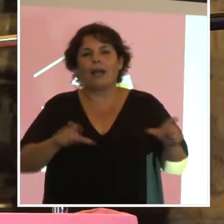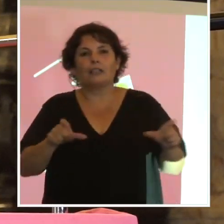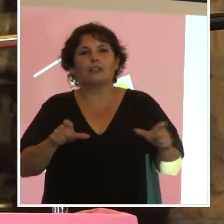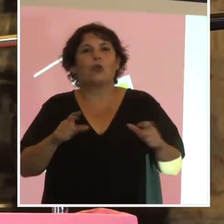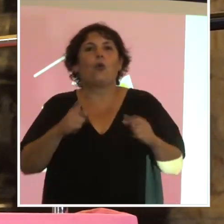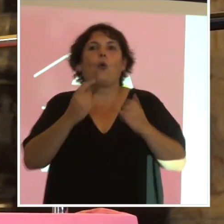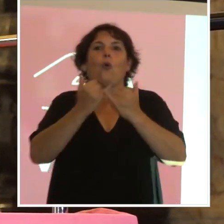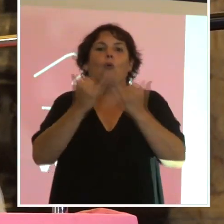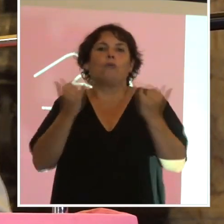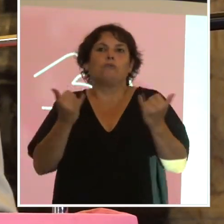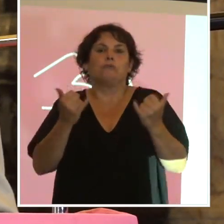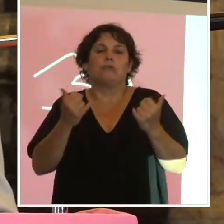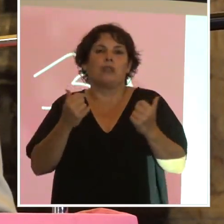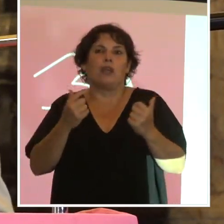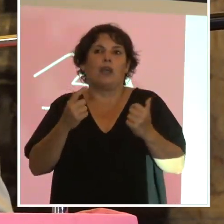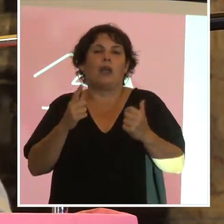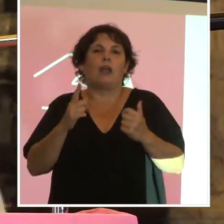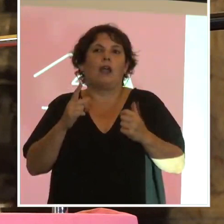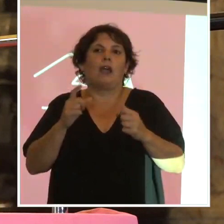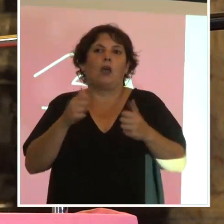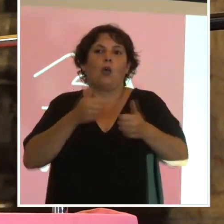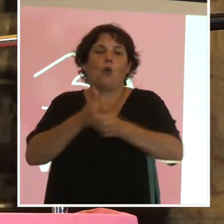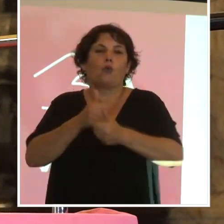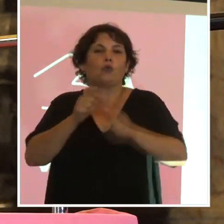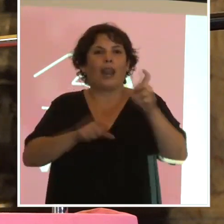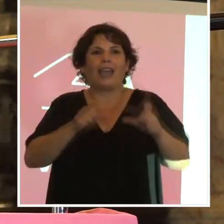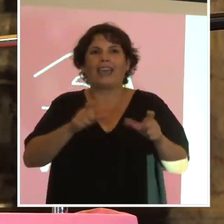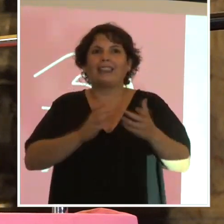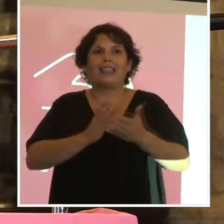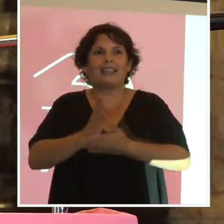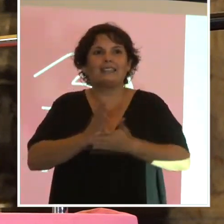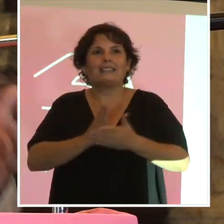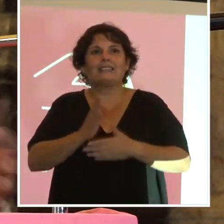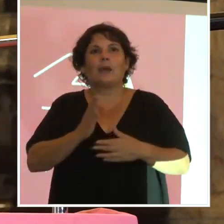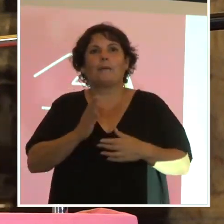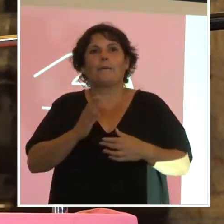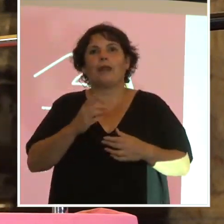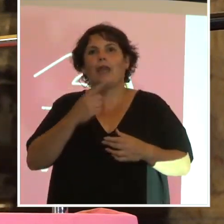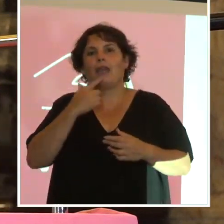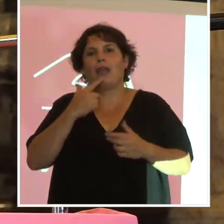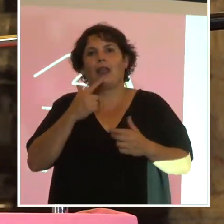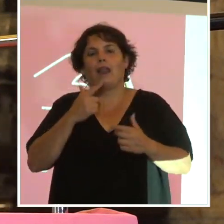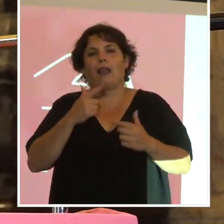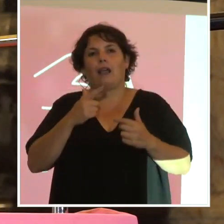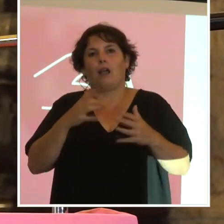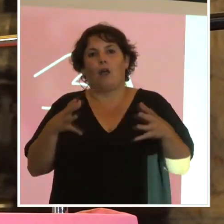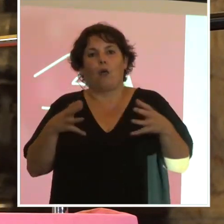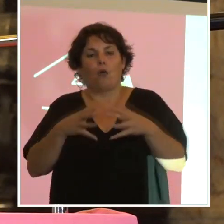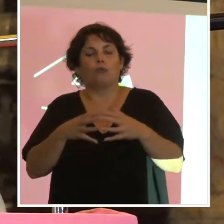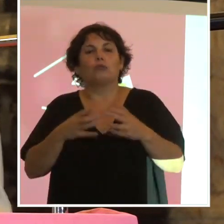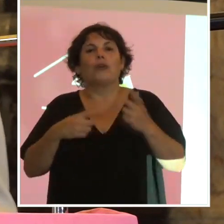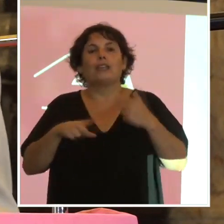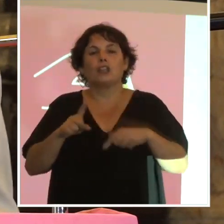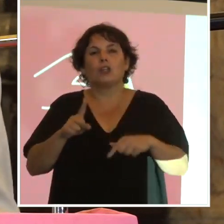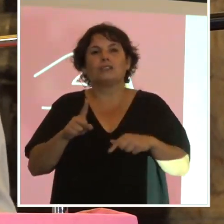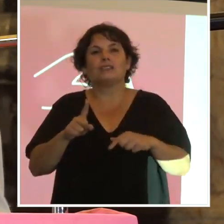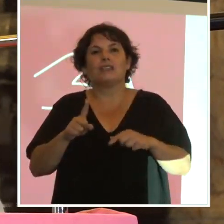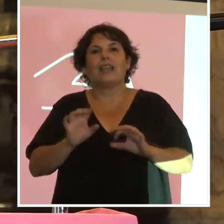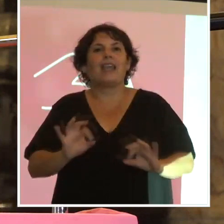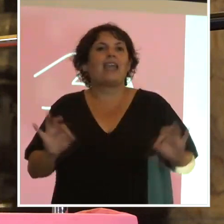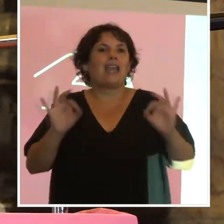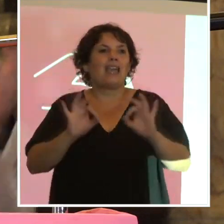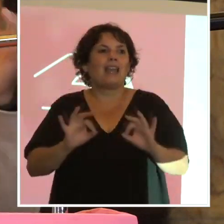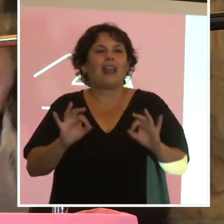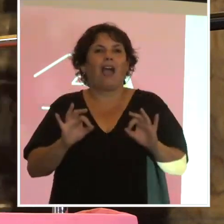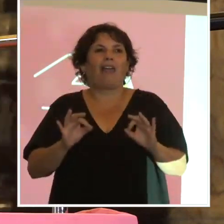un día nos comprometimos con nuestra gente que siempre iremos a tener mientras estemos en esto. Así que nadie se